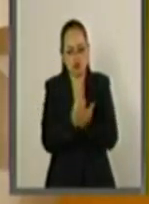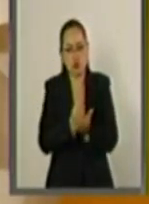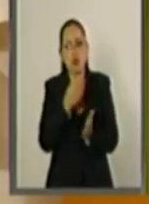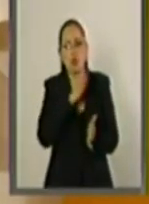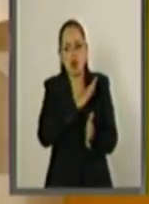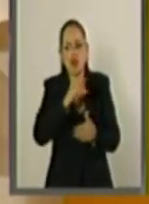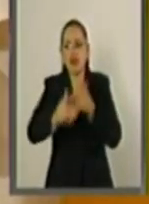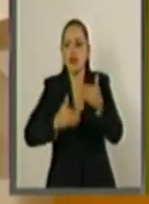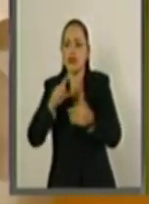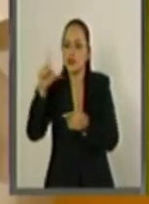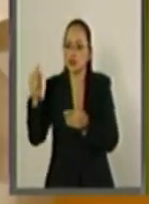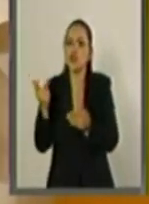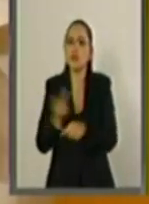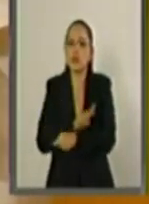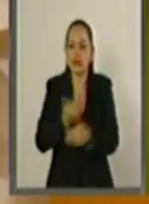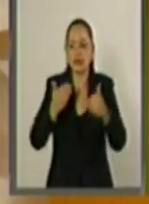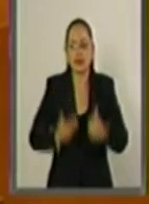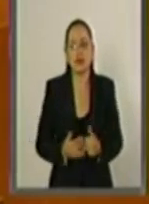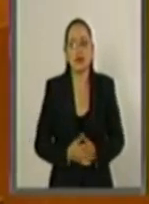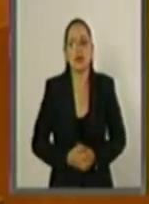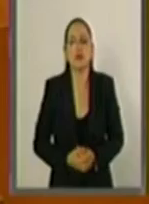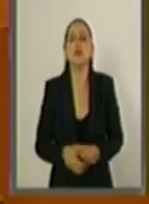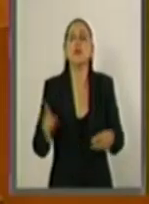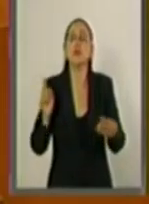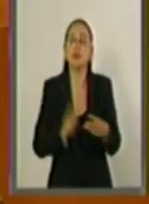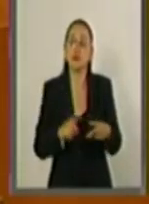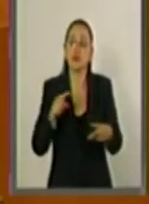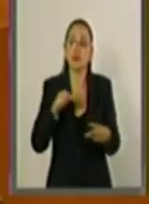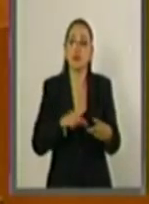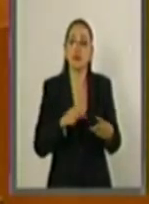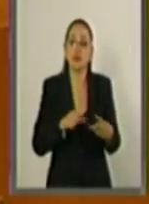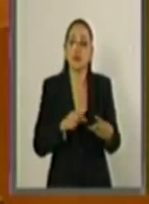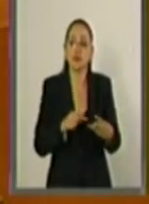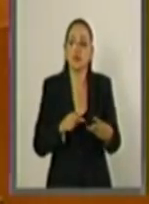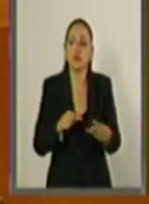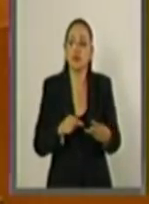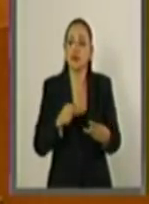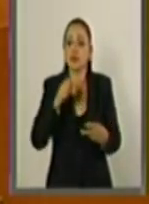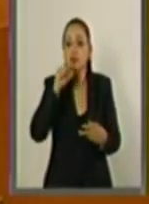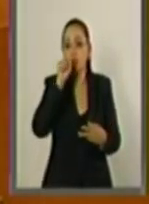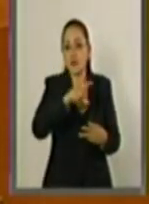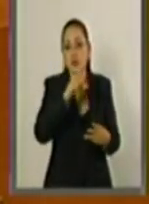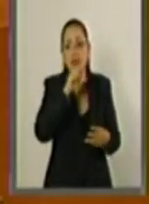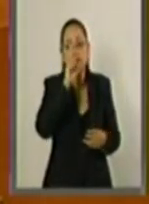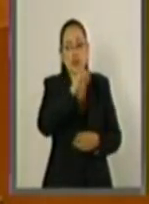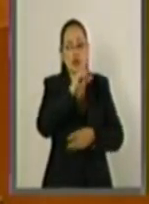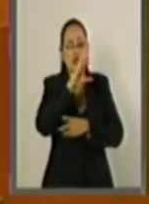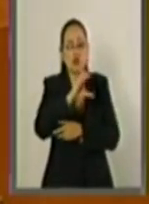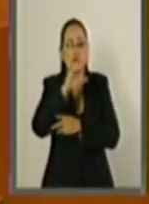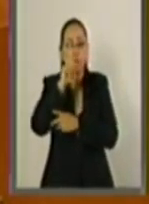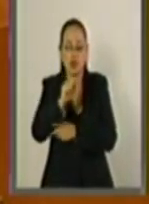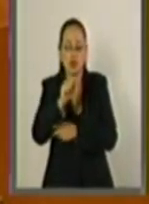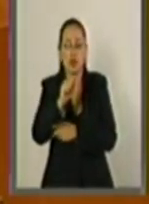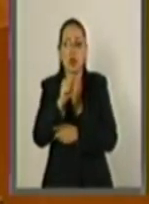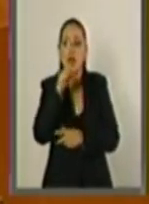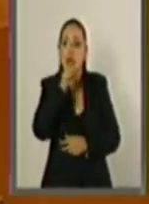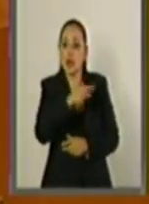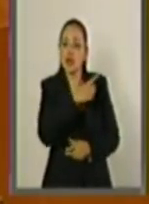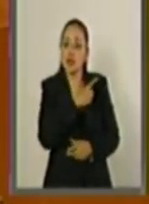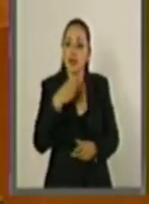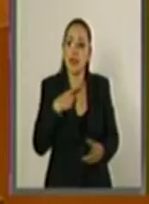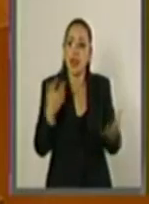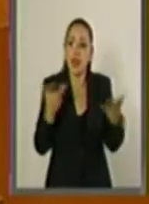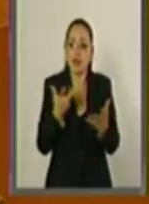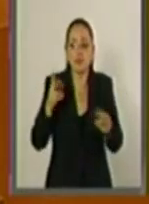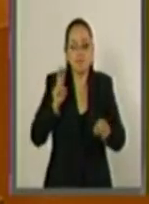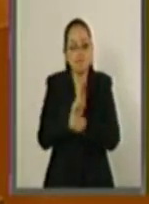aquí en el Senado de la República. La necesidad de que la Secretaría de Comunicaciones y Transportes ejecute una